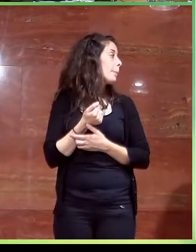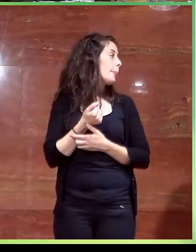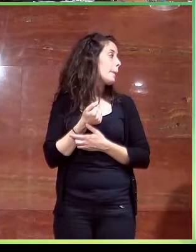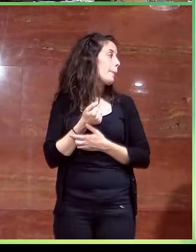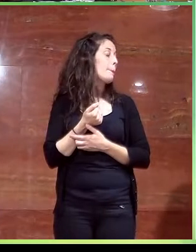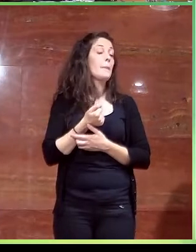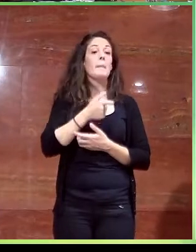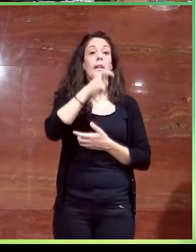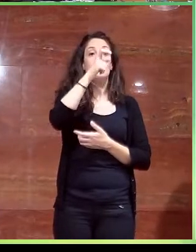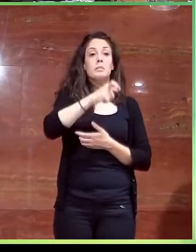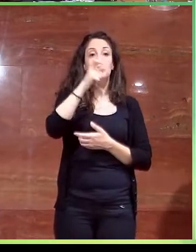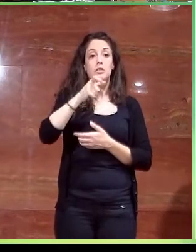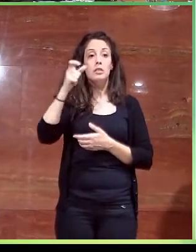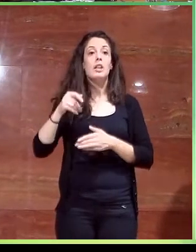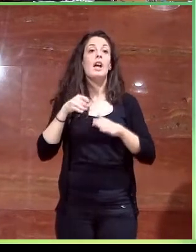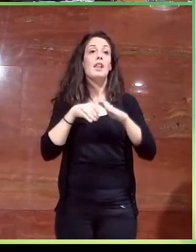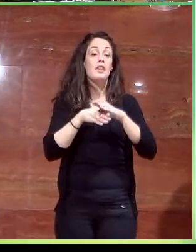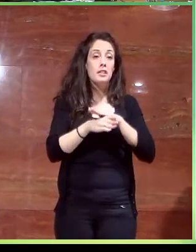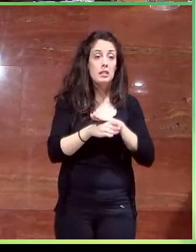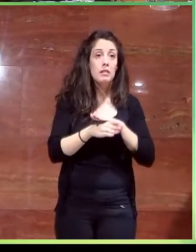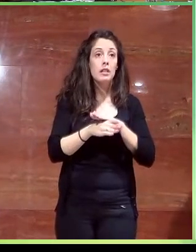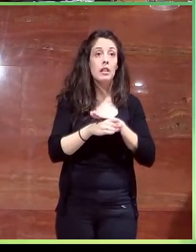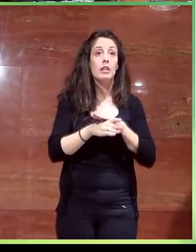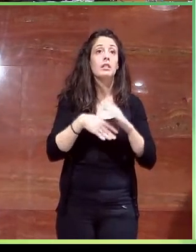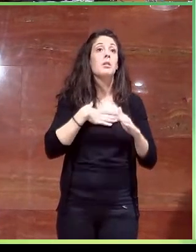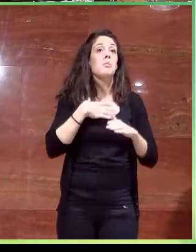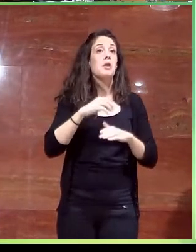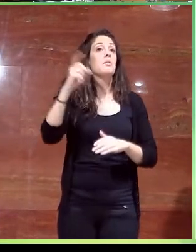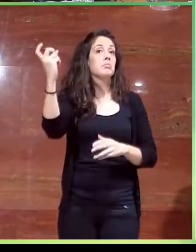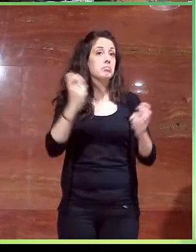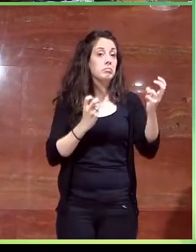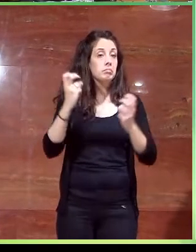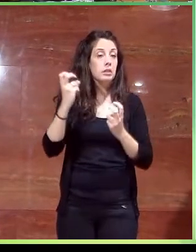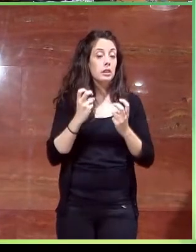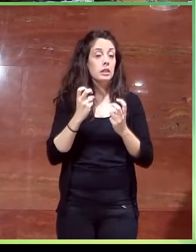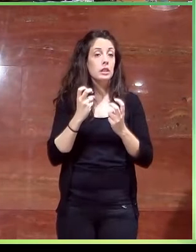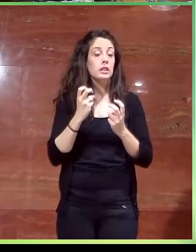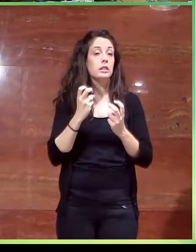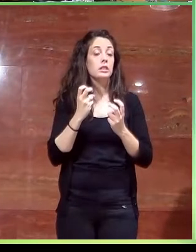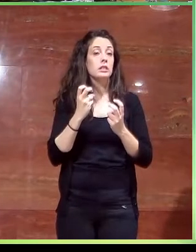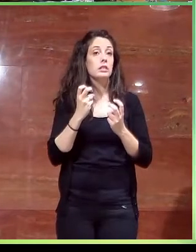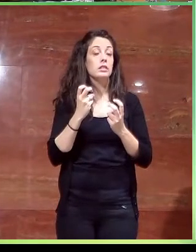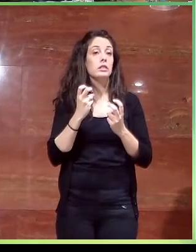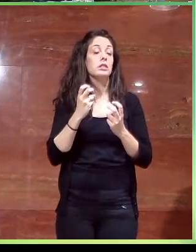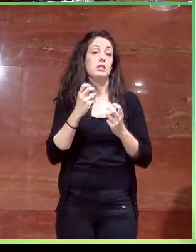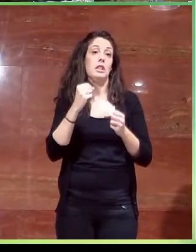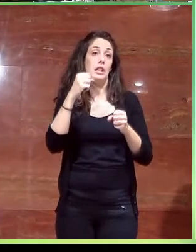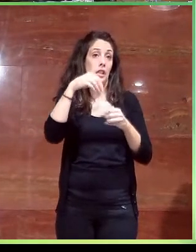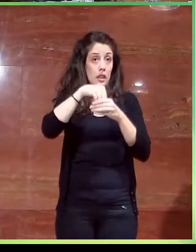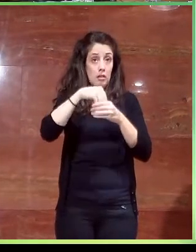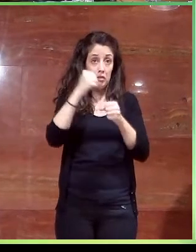la accesibilidad a todas esas personas que pueden venir del exterior y que no están trabajando allí.